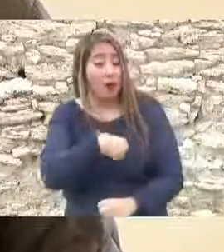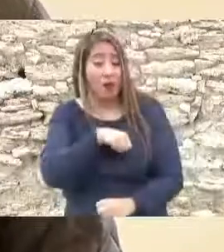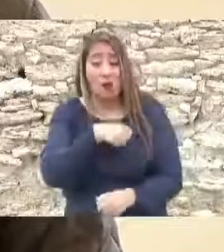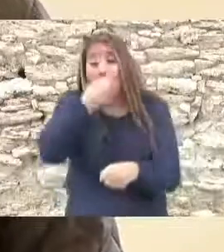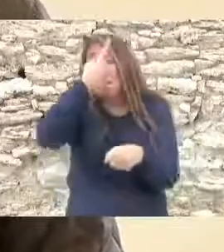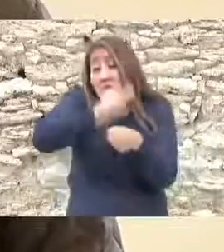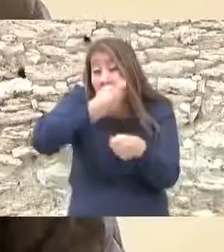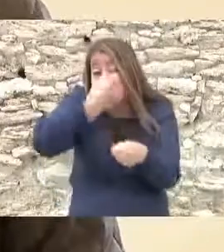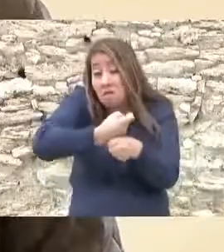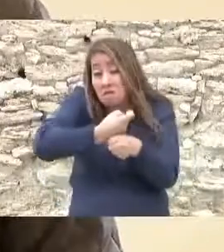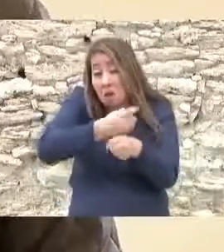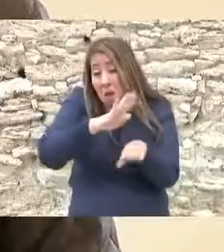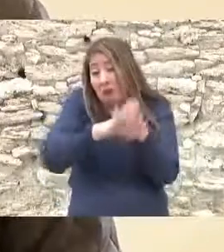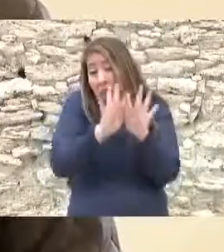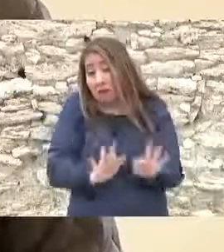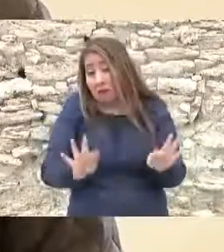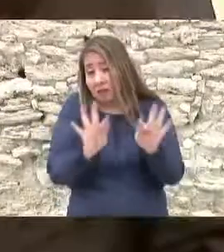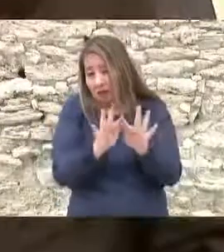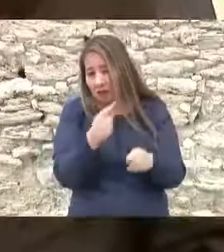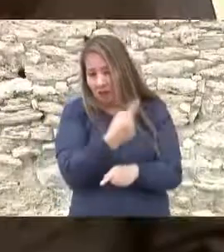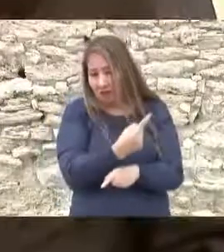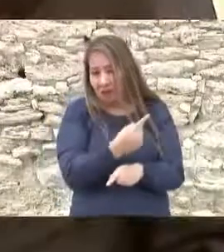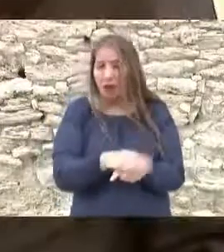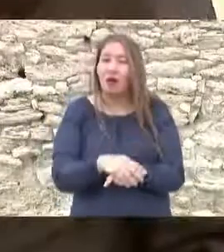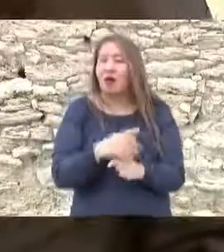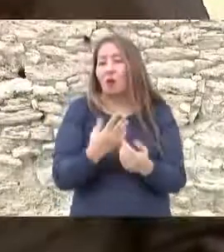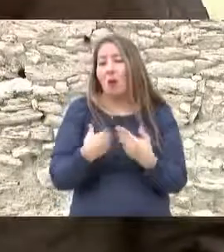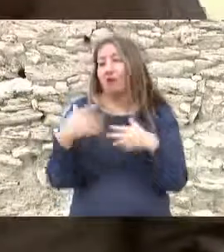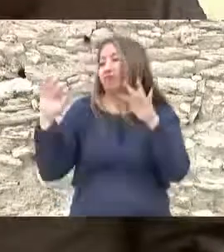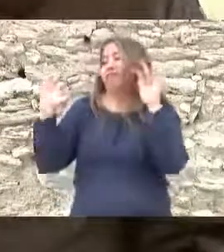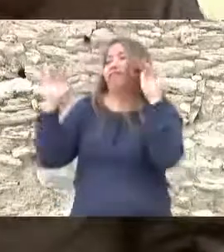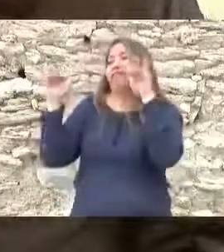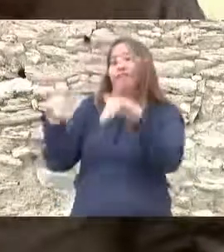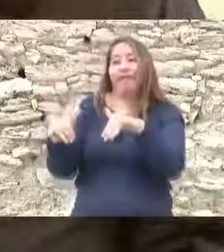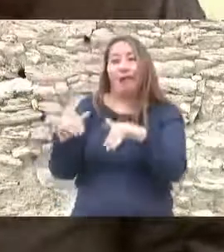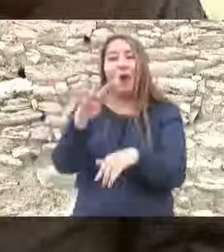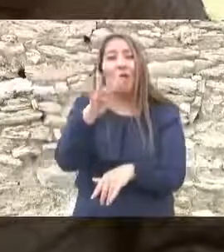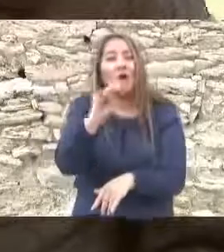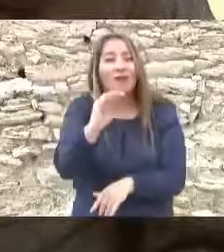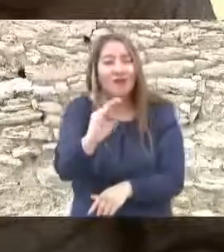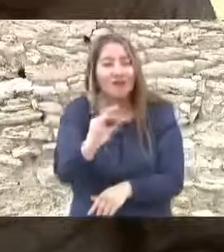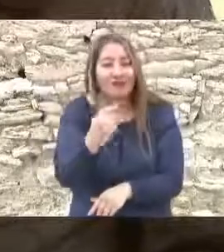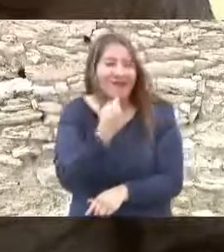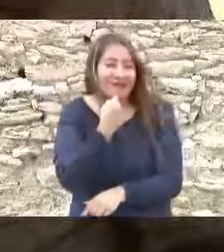también estar en cuatro ciénagas pues es como se ha dicho